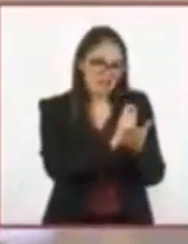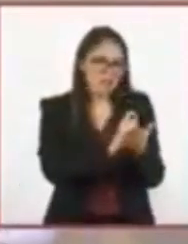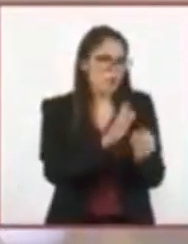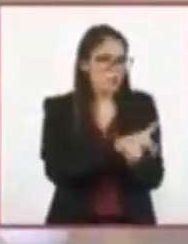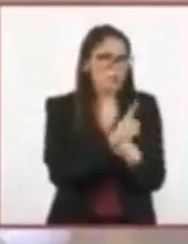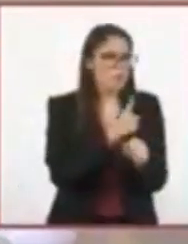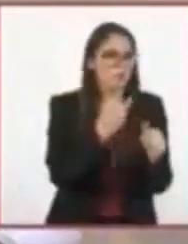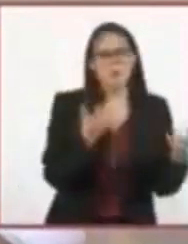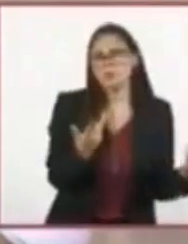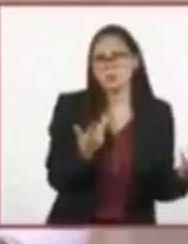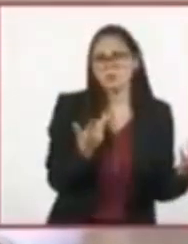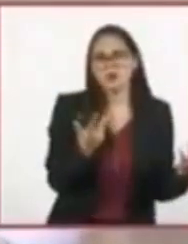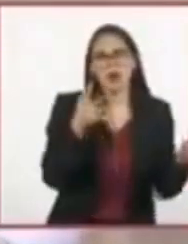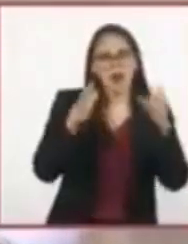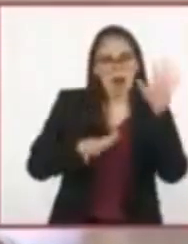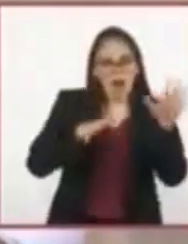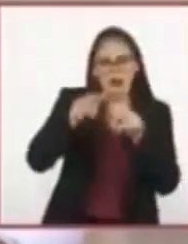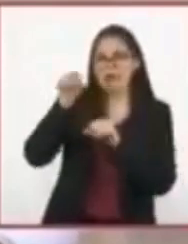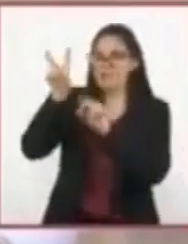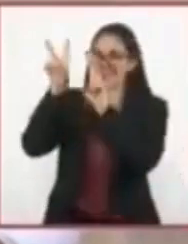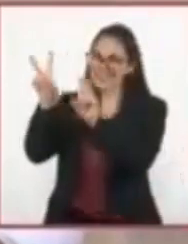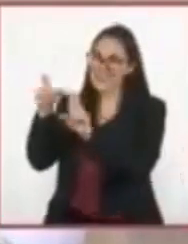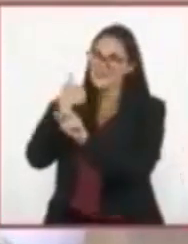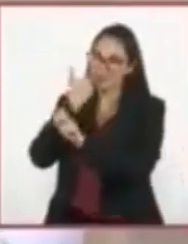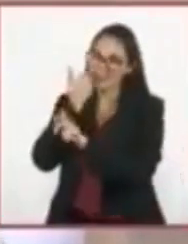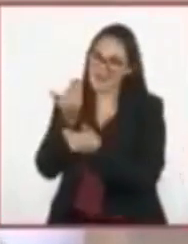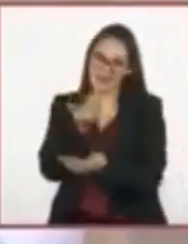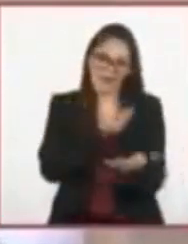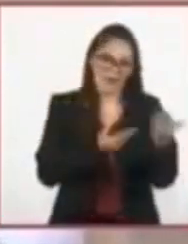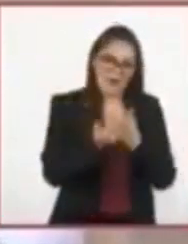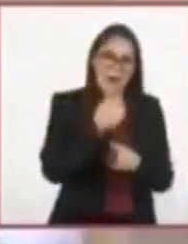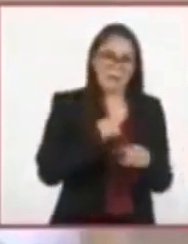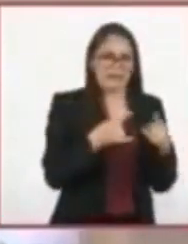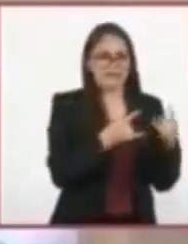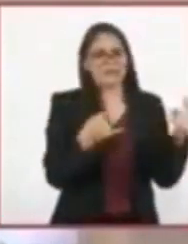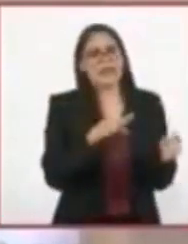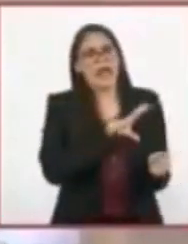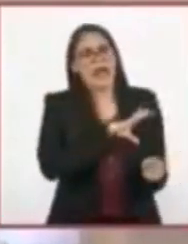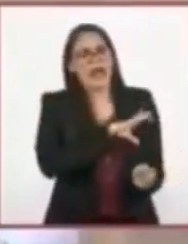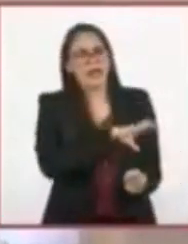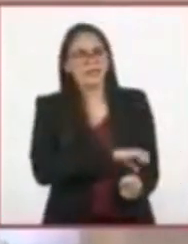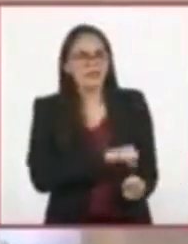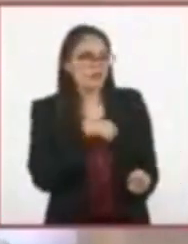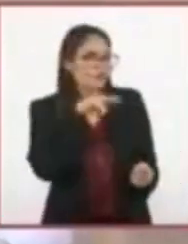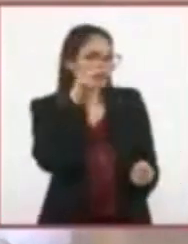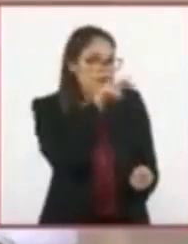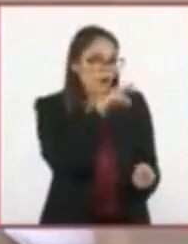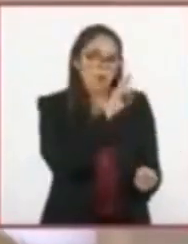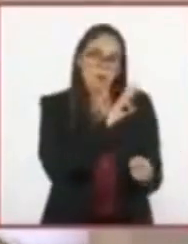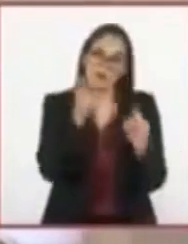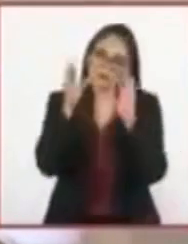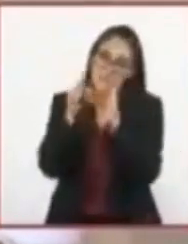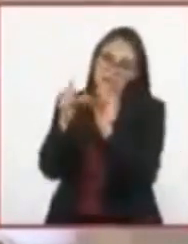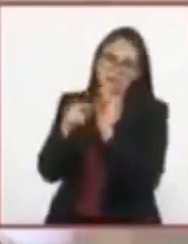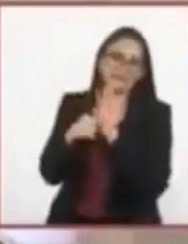haber varias razones. Compartir un tema o una historia que nos guste mediante una reseña o comentario. Crear un cuento